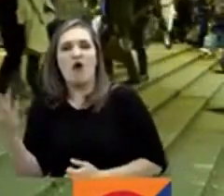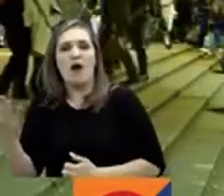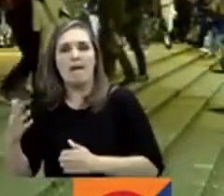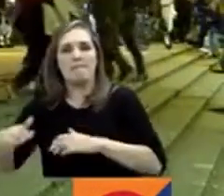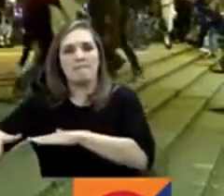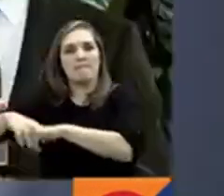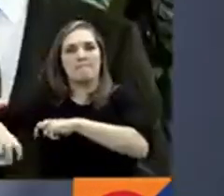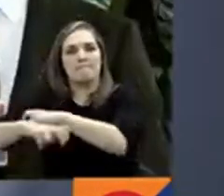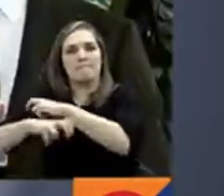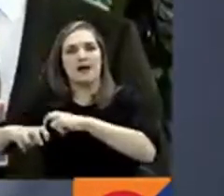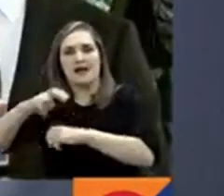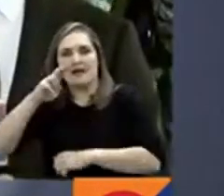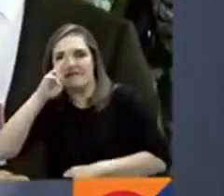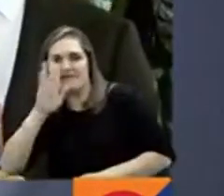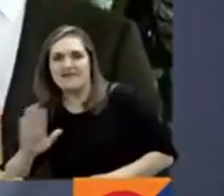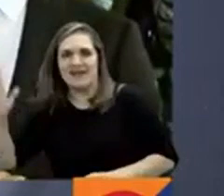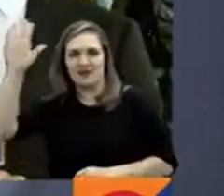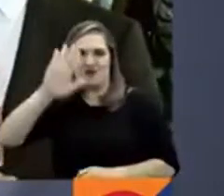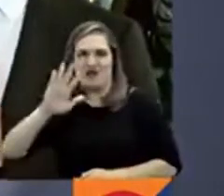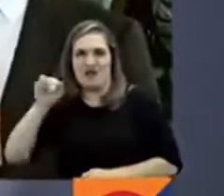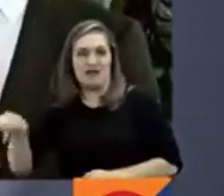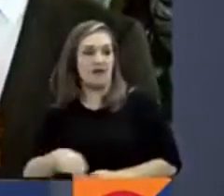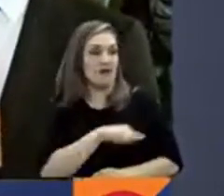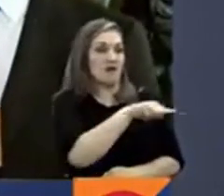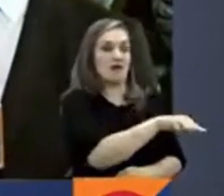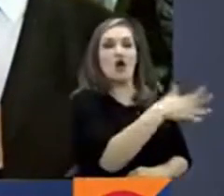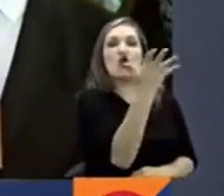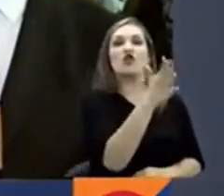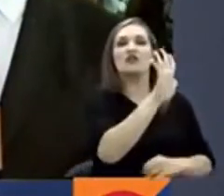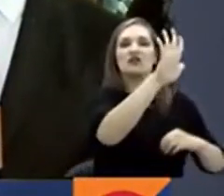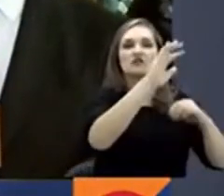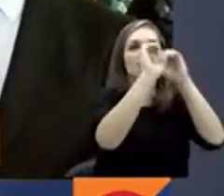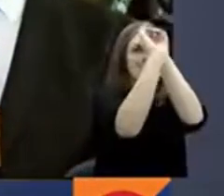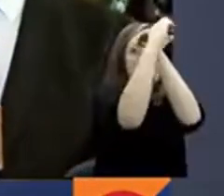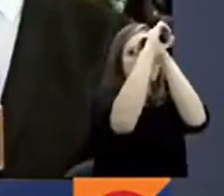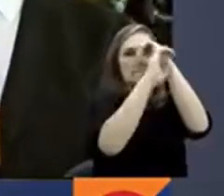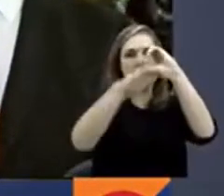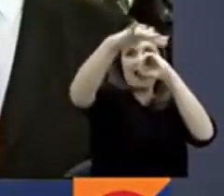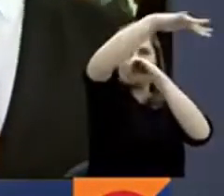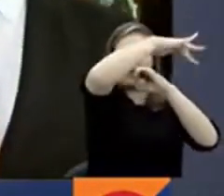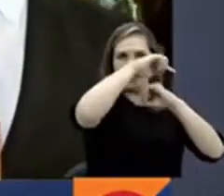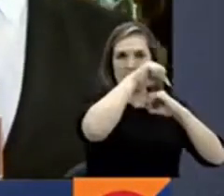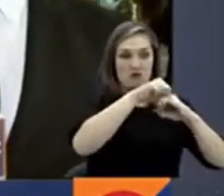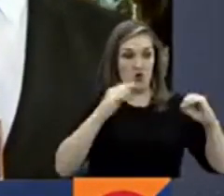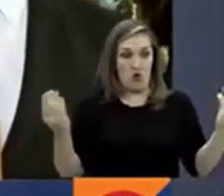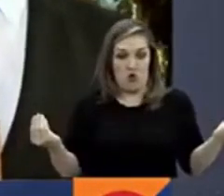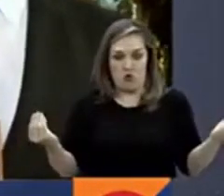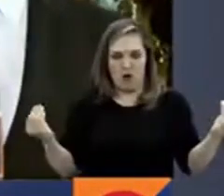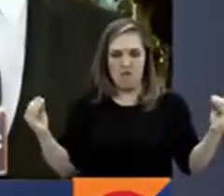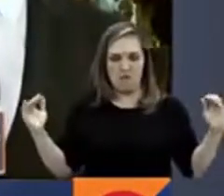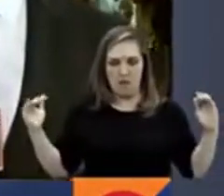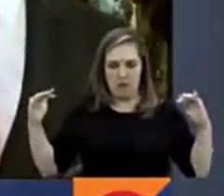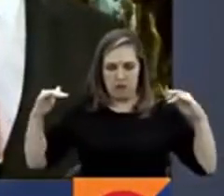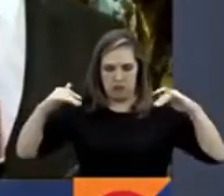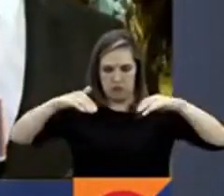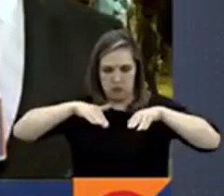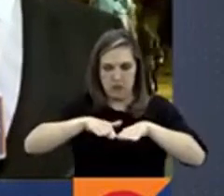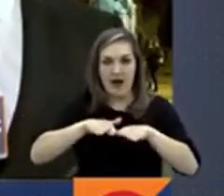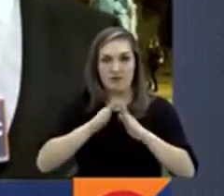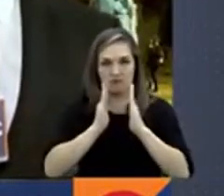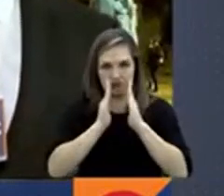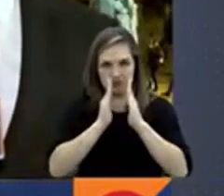Planetario Distrital. Se unieron sobre la carrera séptima para llegar finalmente hacia las 2 de la tarde, aquí a este punto que es la plaza de Bolívar.